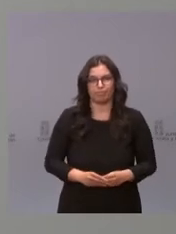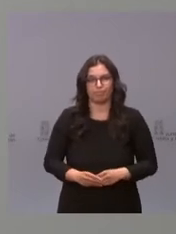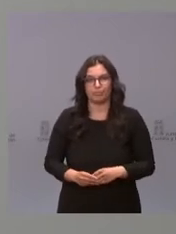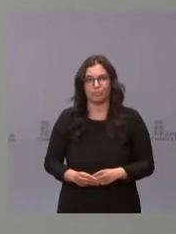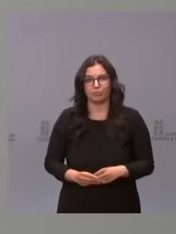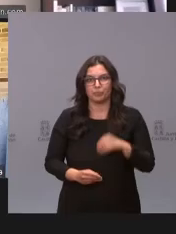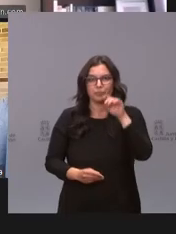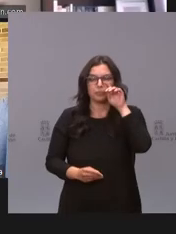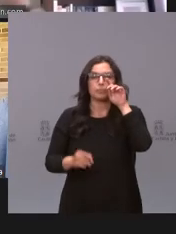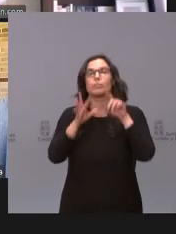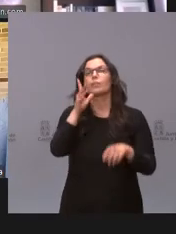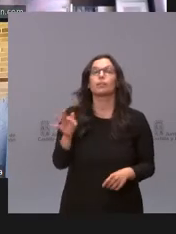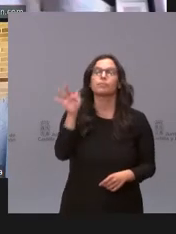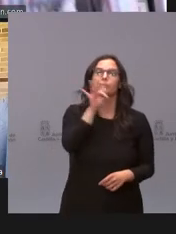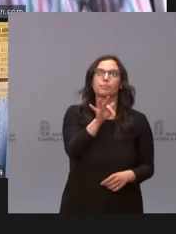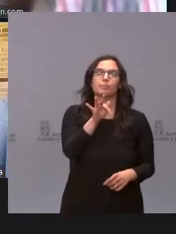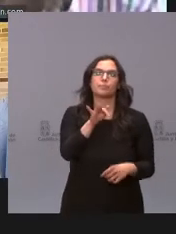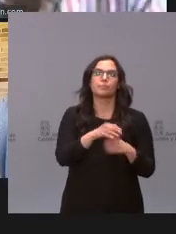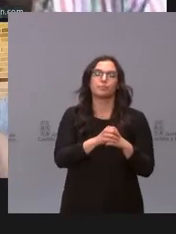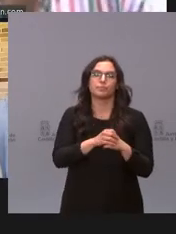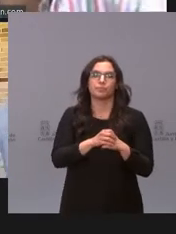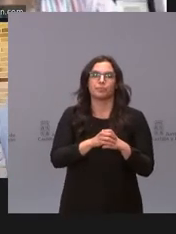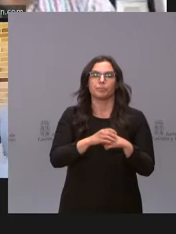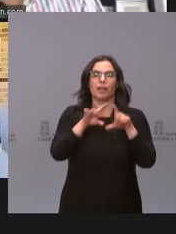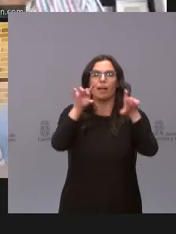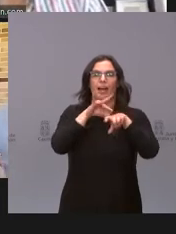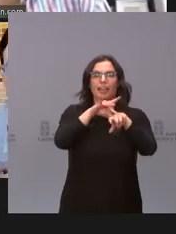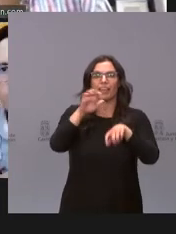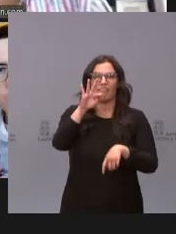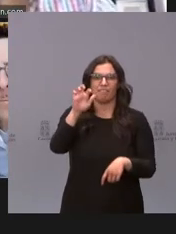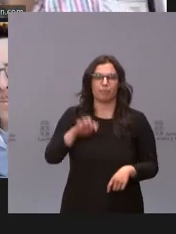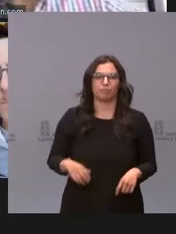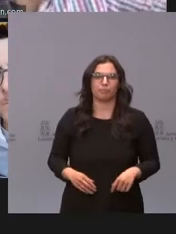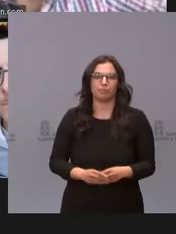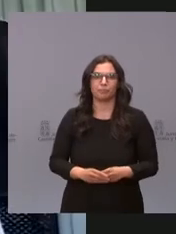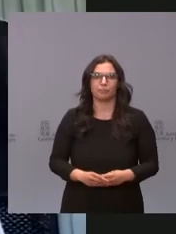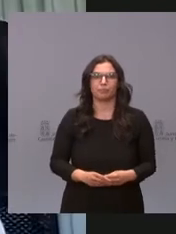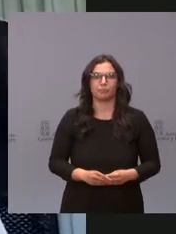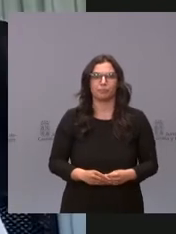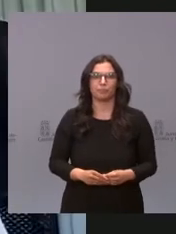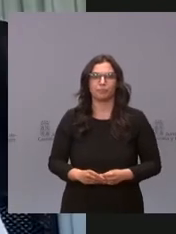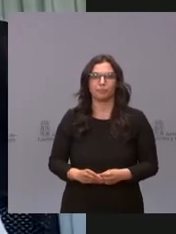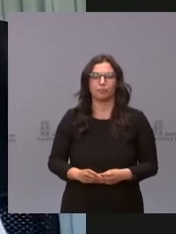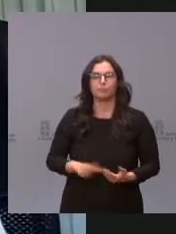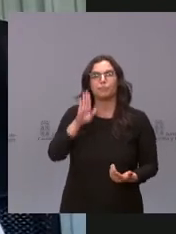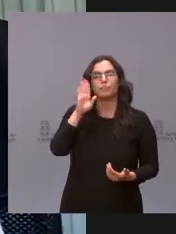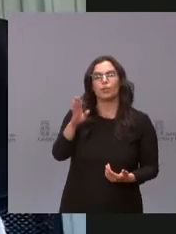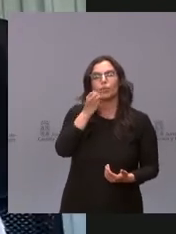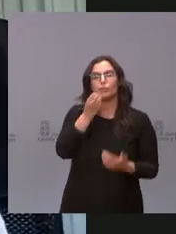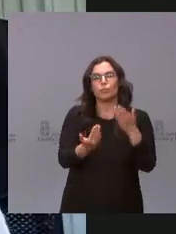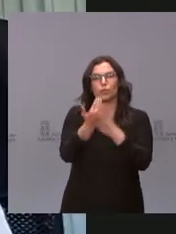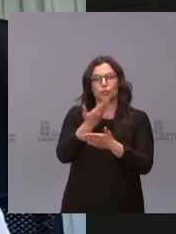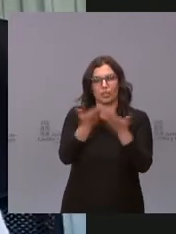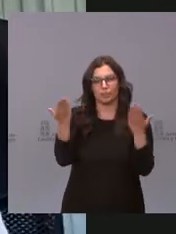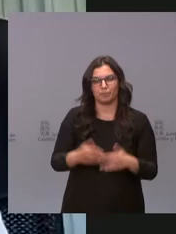Le corresponde ahora preguntar a Óscar Rodríguez, de la Agencia EFE. Óscar, adelante. Hola, buenos días a